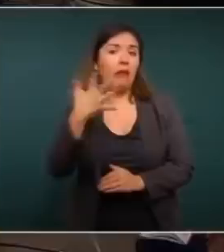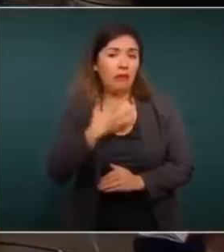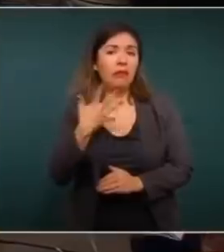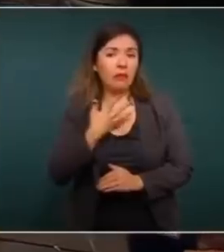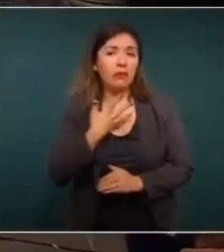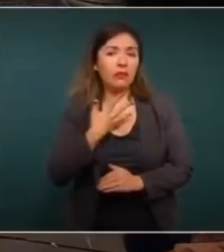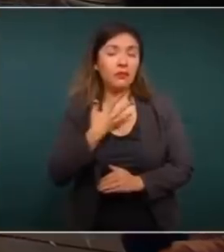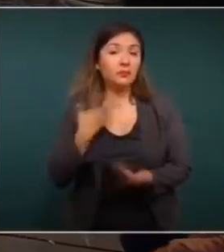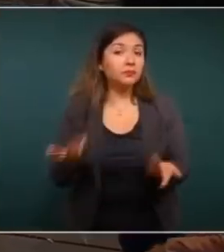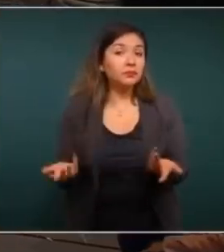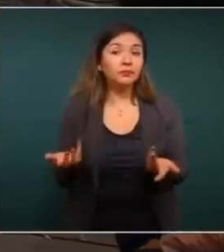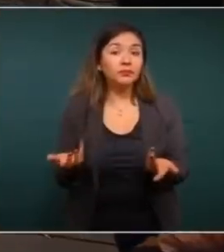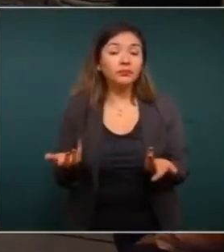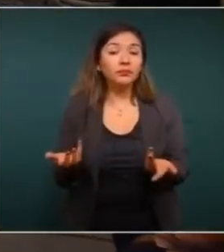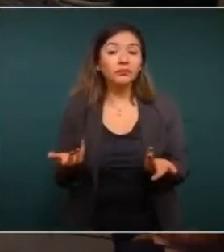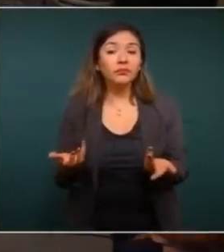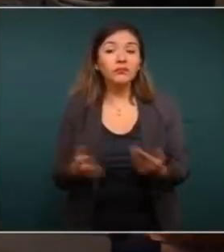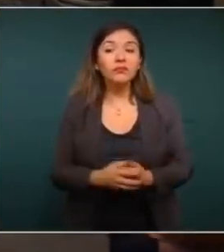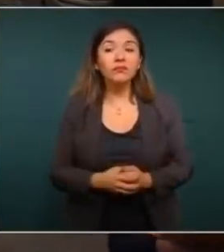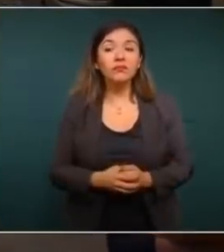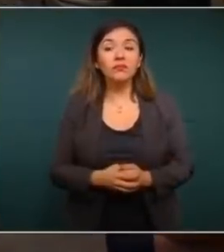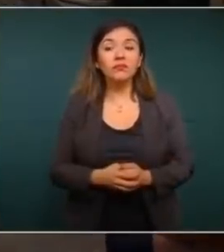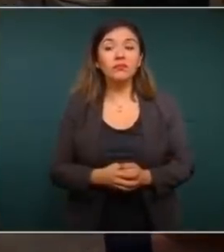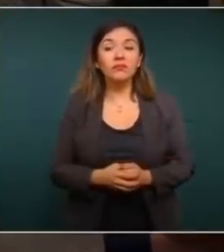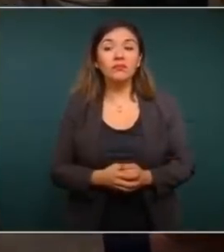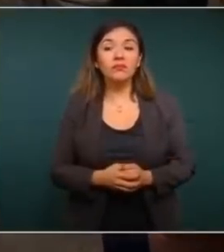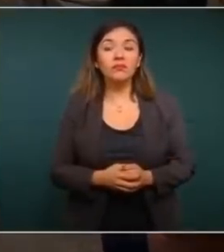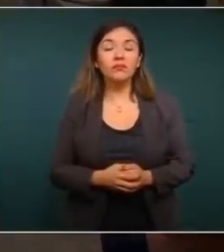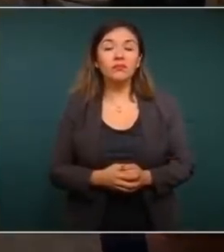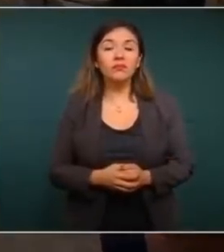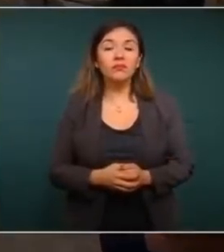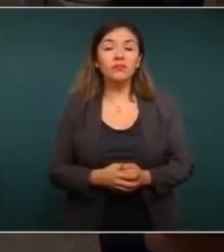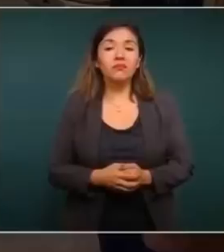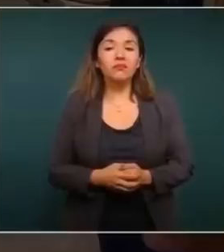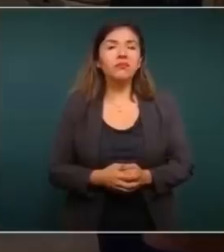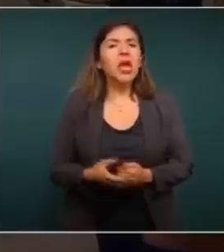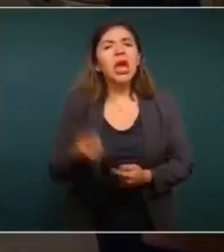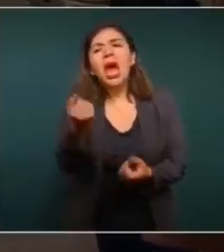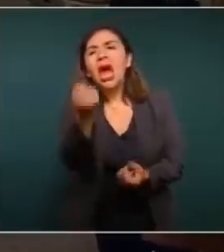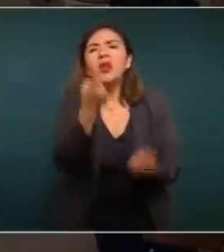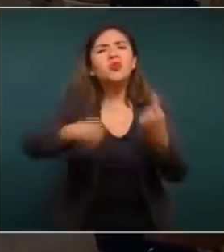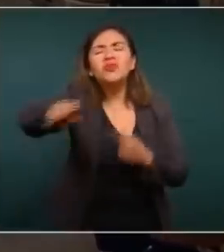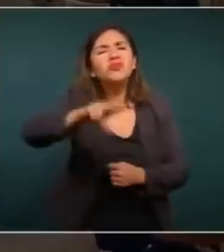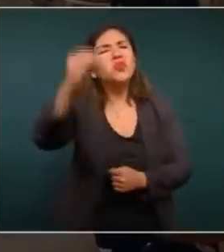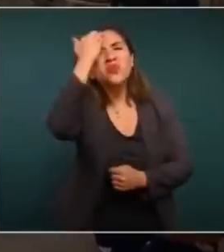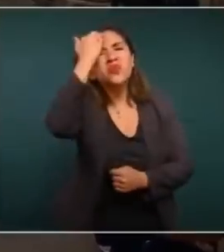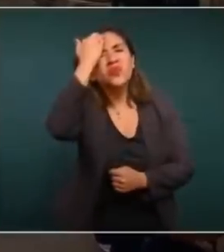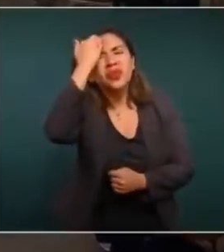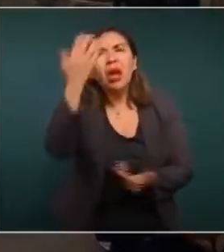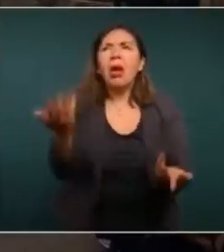Entonces, el que no tiene una idea de esto piensa